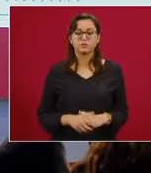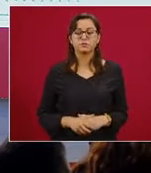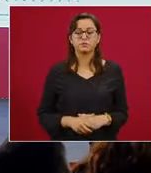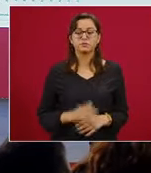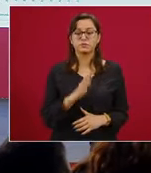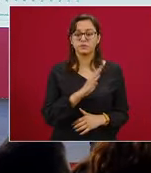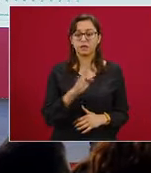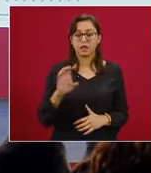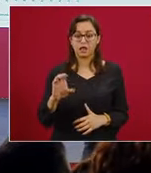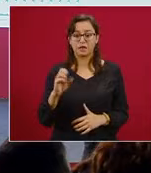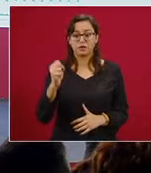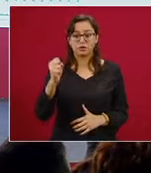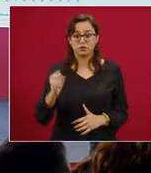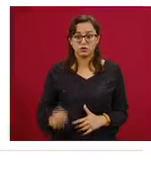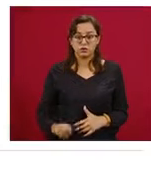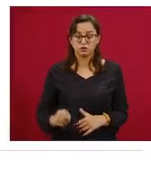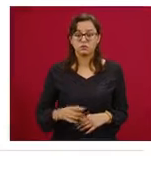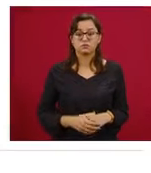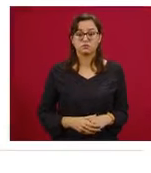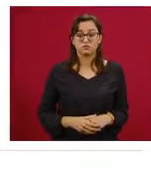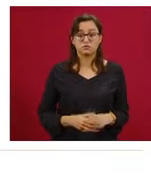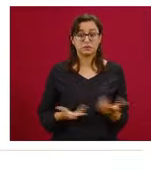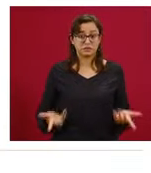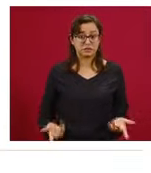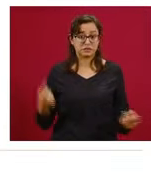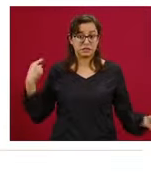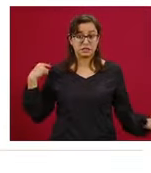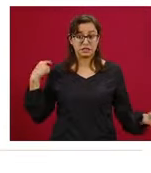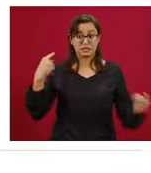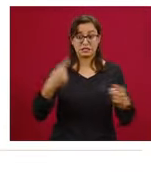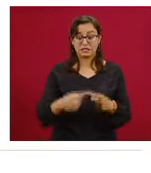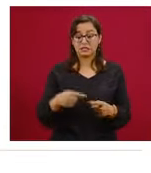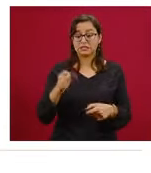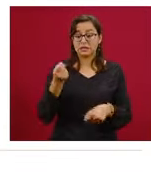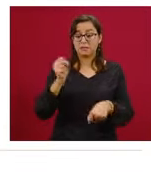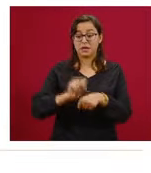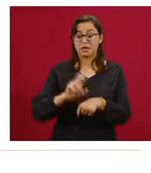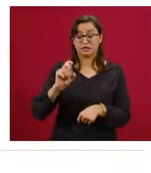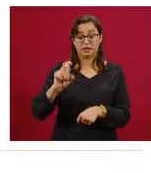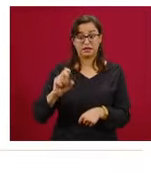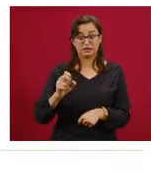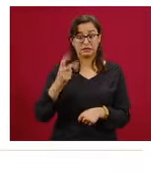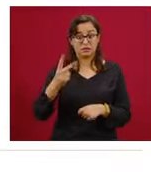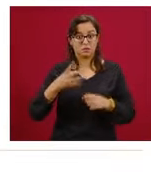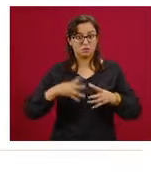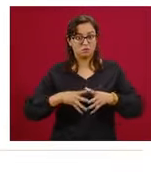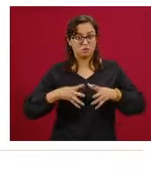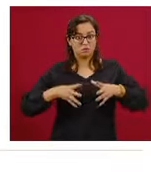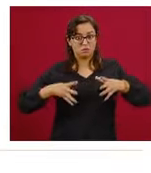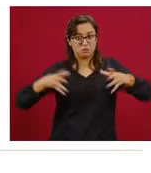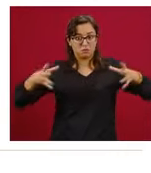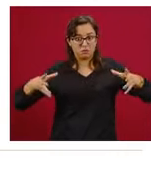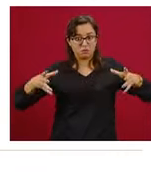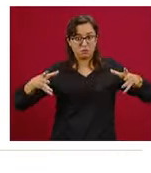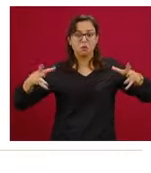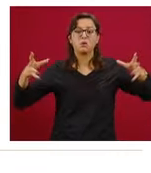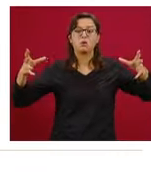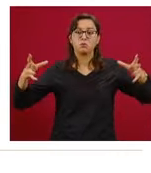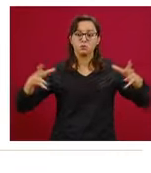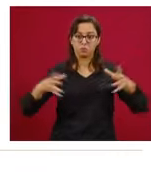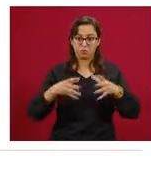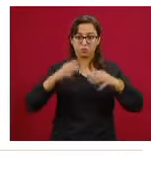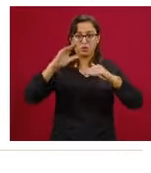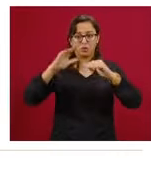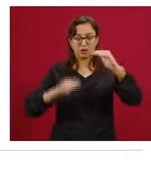Baja California Sur, intensidad epidémica hasta la semana 32, después varias semanas de descenso, sigue en color naranja,